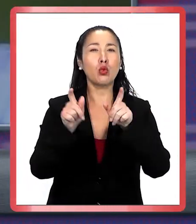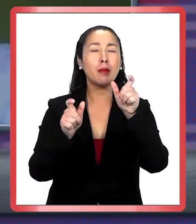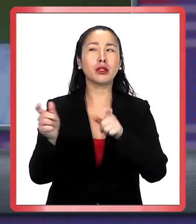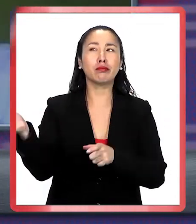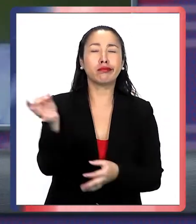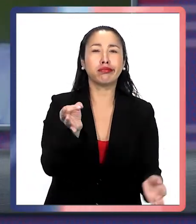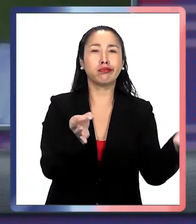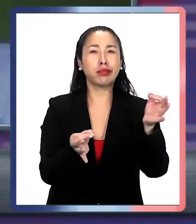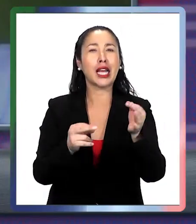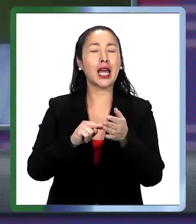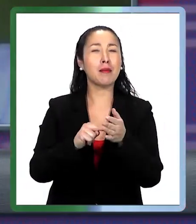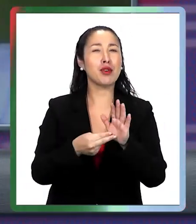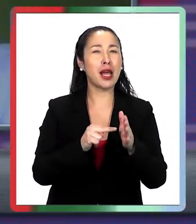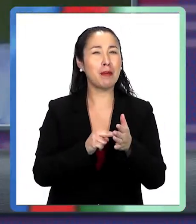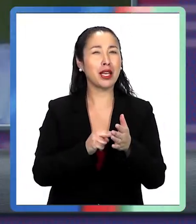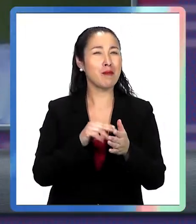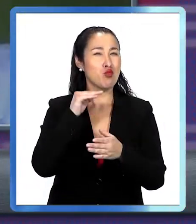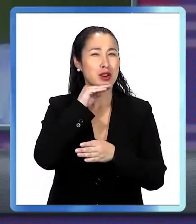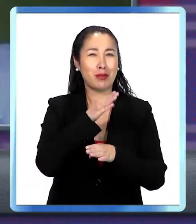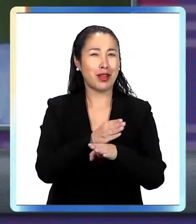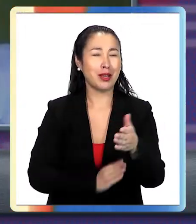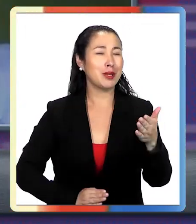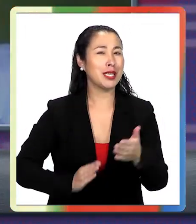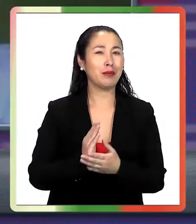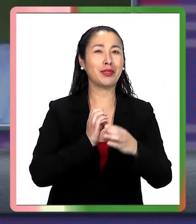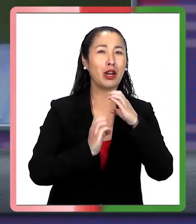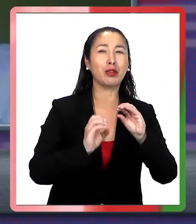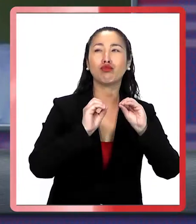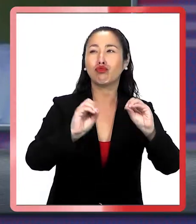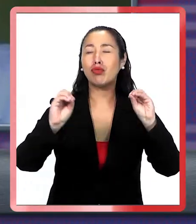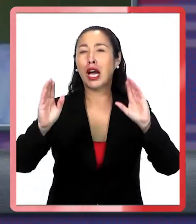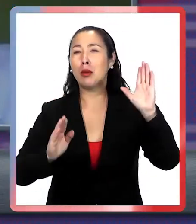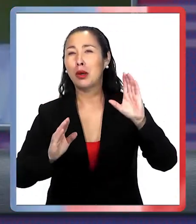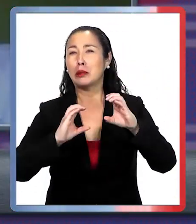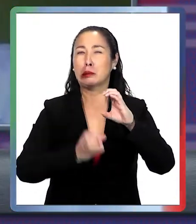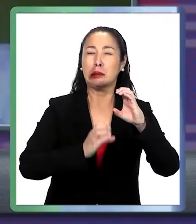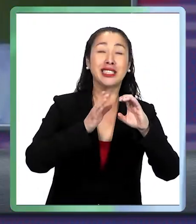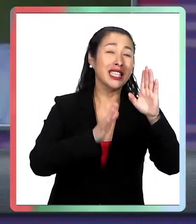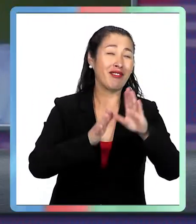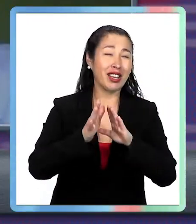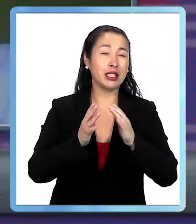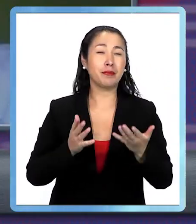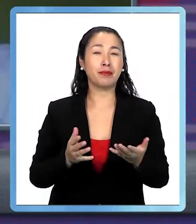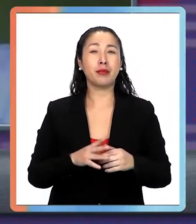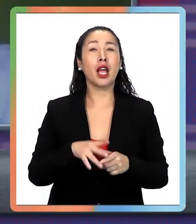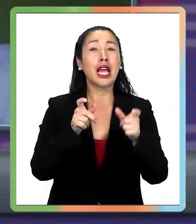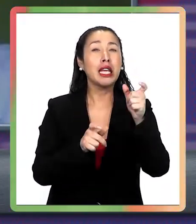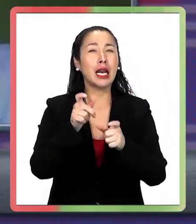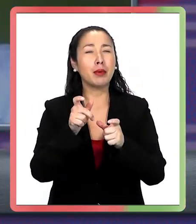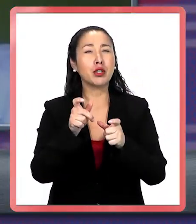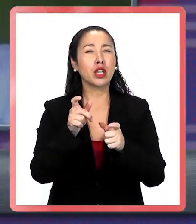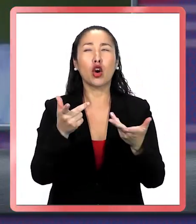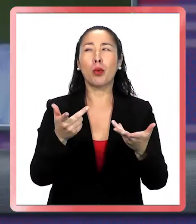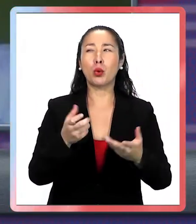varias personas que están encontrando que hay problemas que han precipitados, que las comunicaciones a lo mejor no van a ser tan fluidas, que la gente